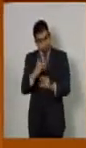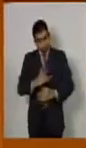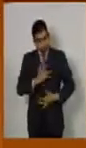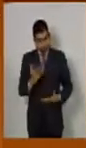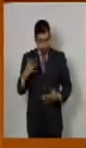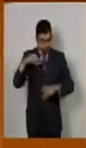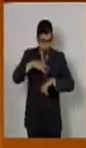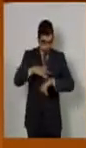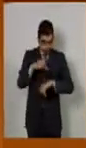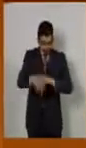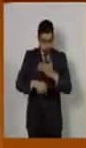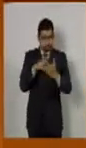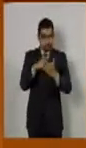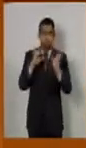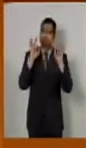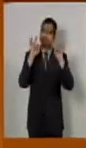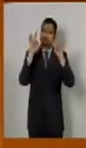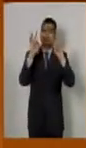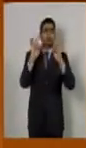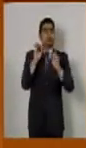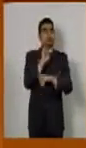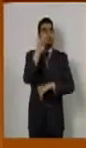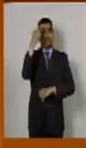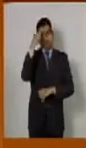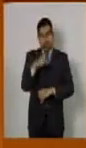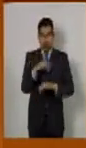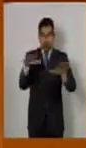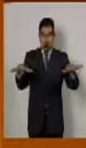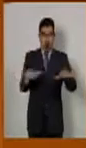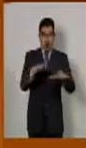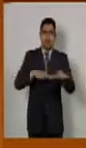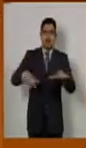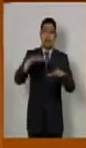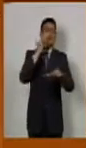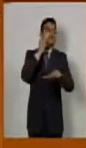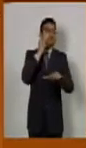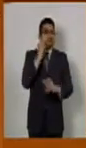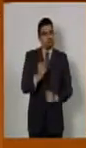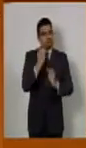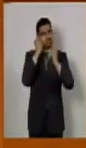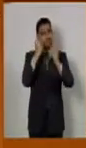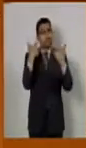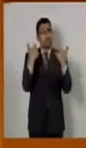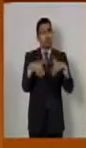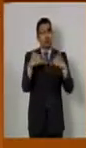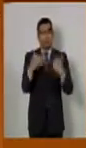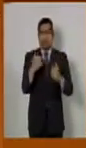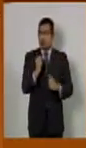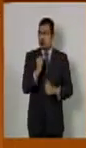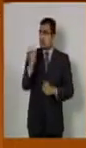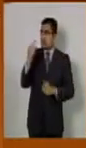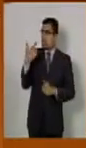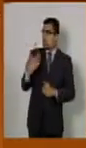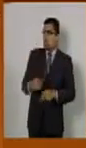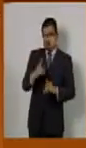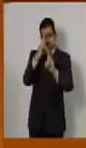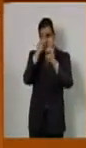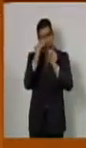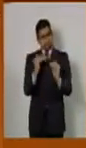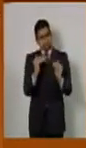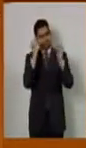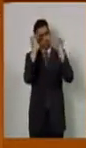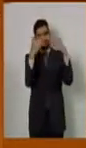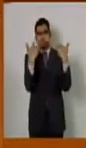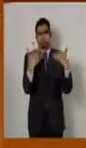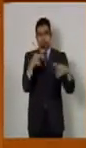presente en este día tan especial, en que el Senado de la República reconoce, con el más alto honor, a una de las